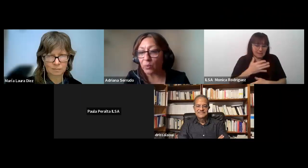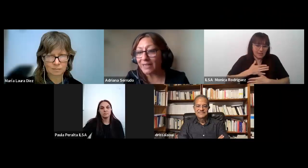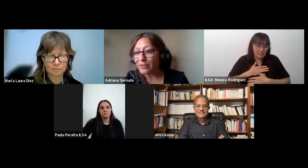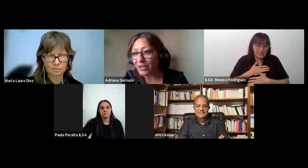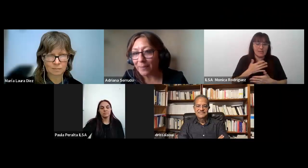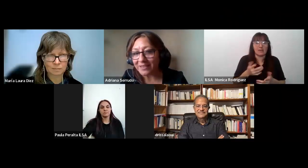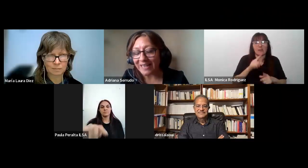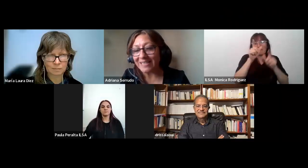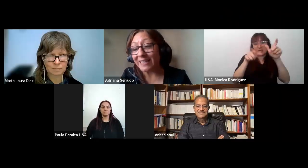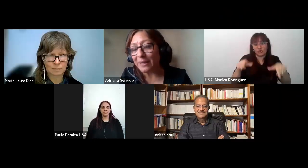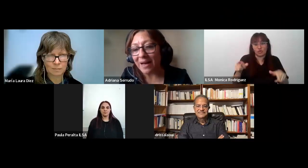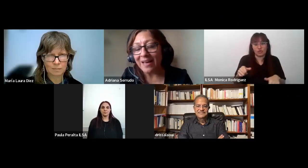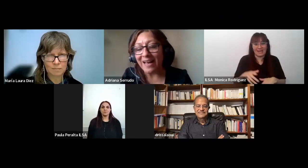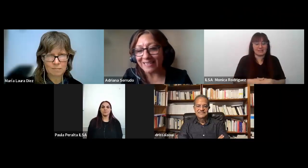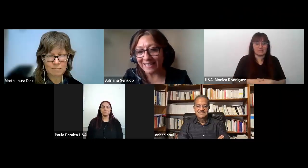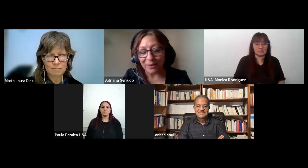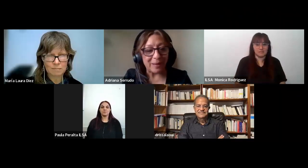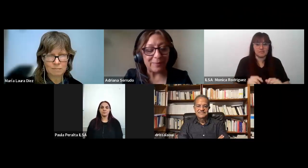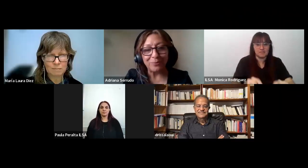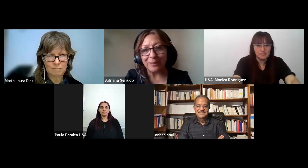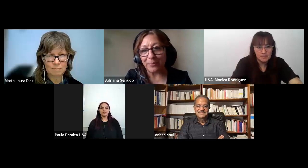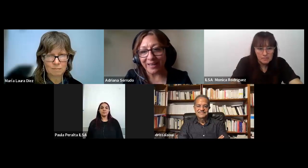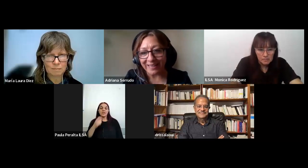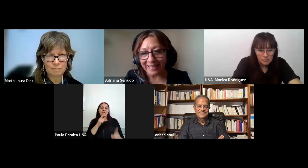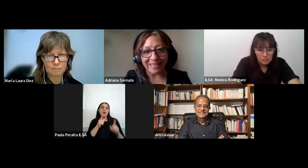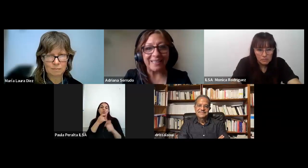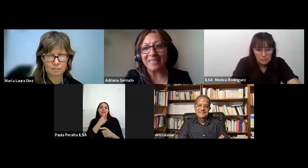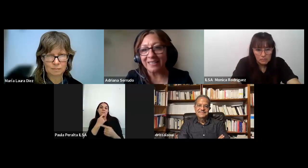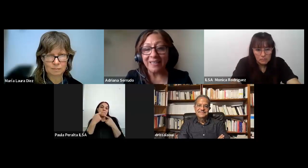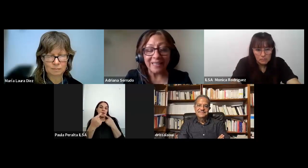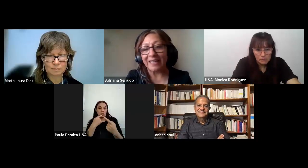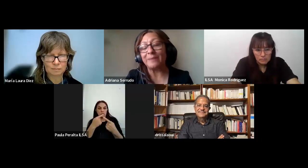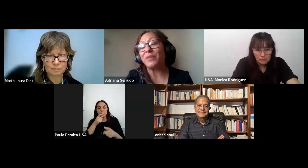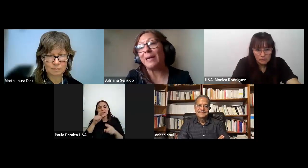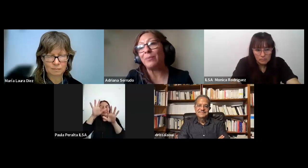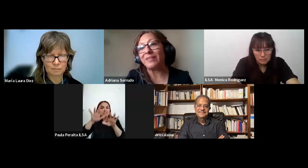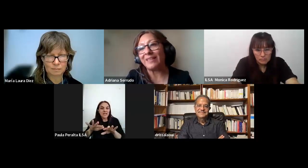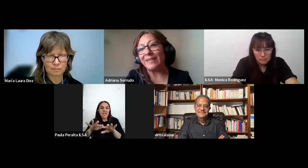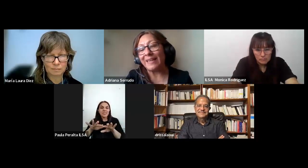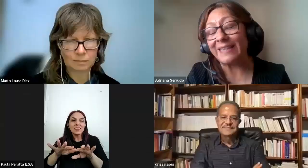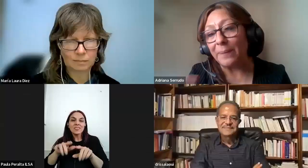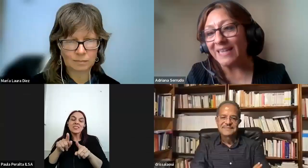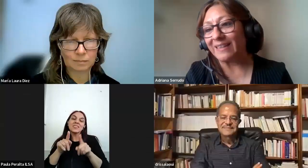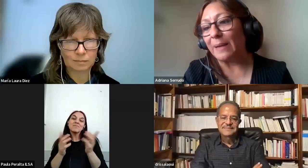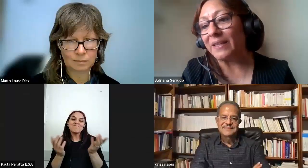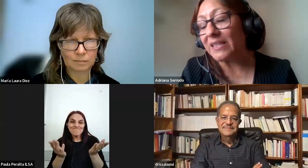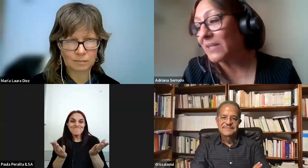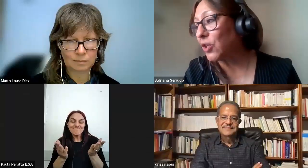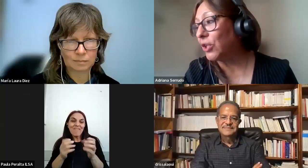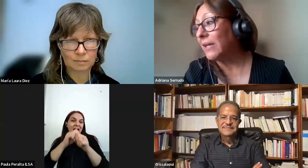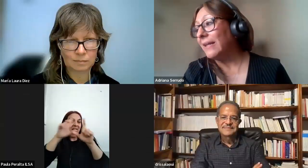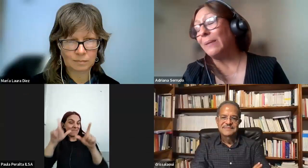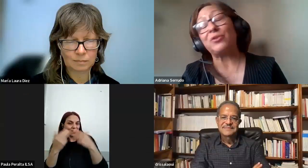nos están escuchando y a ver si alguien se anima a hacer alguna pregunta porque allí en el chat están digamos está abierta la